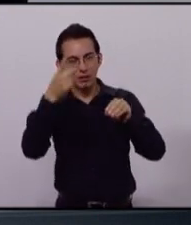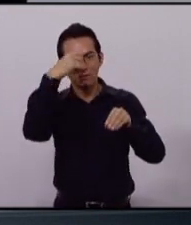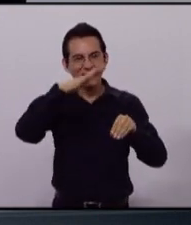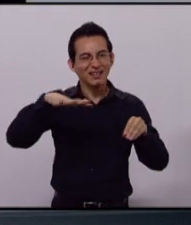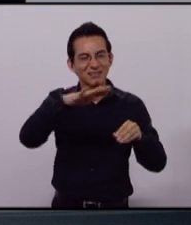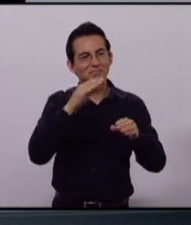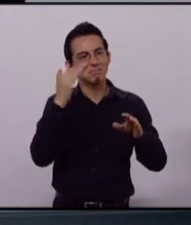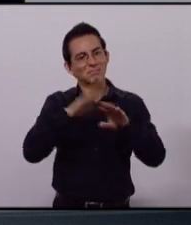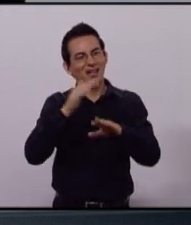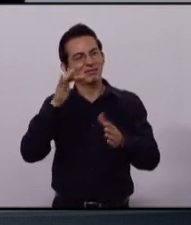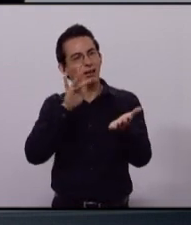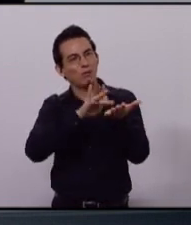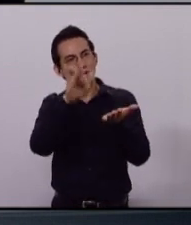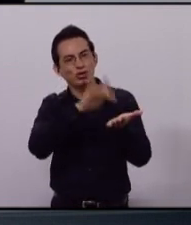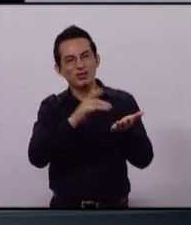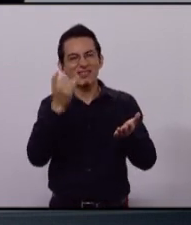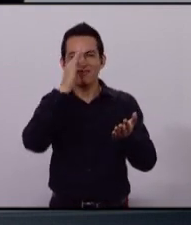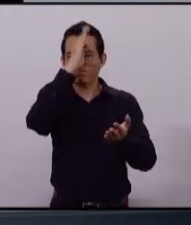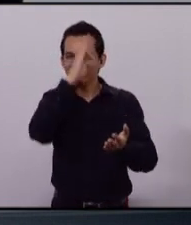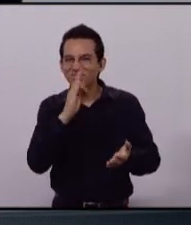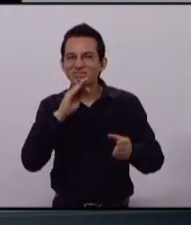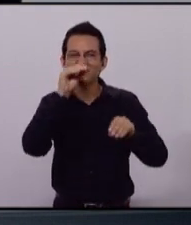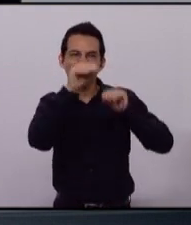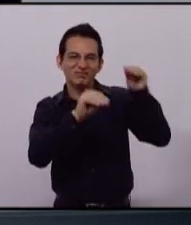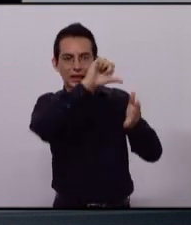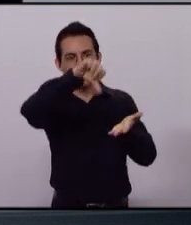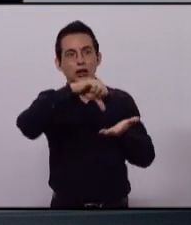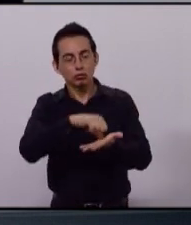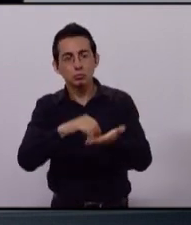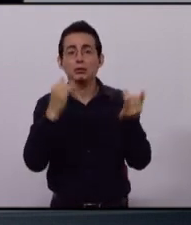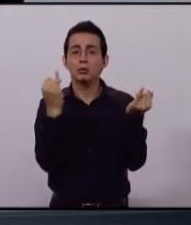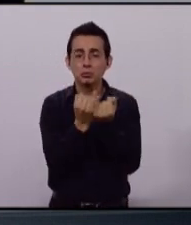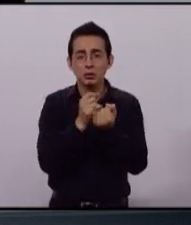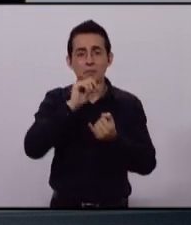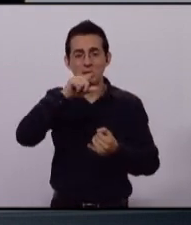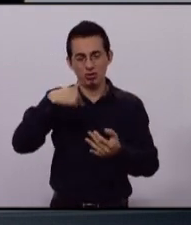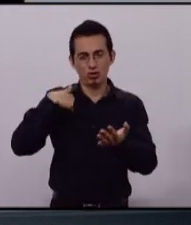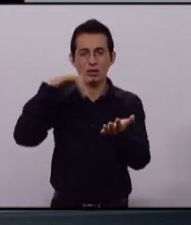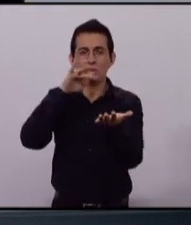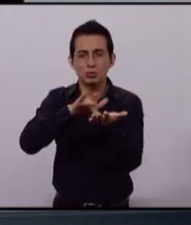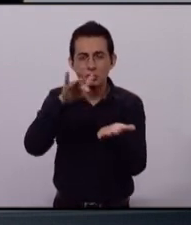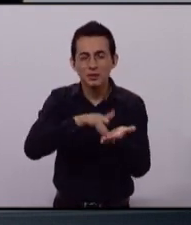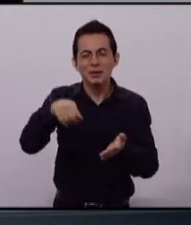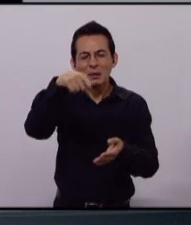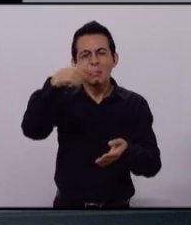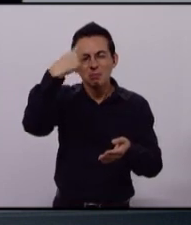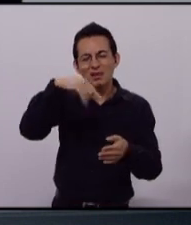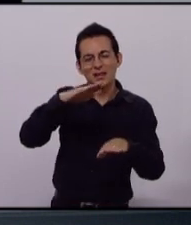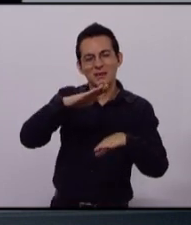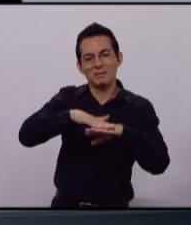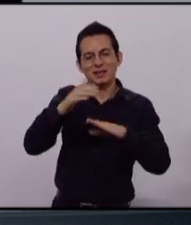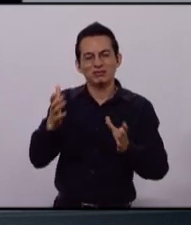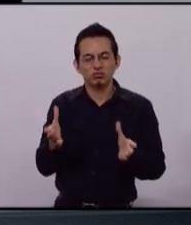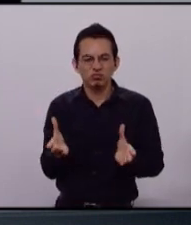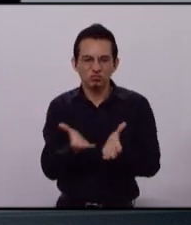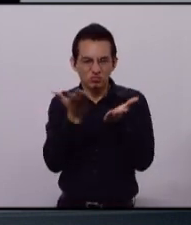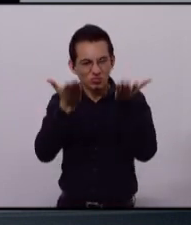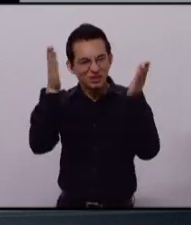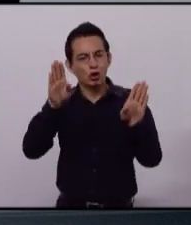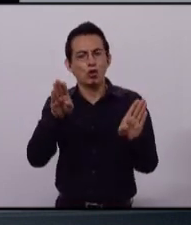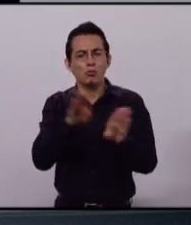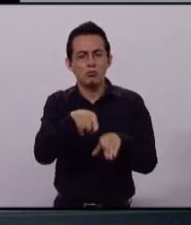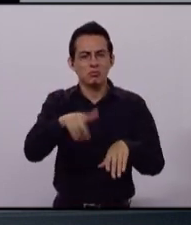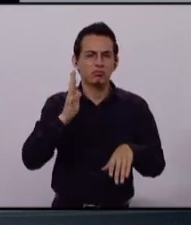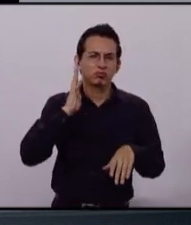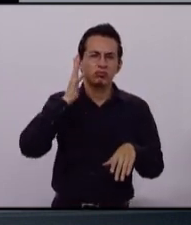Impulsaré la creación del Instituto del Emprendedurismo y de Desarrollo Económico para facilitar la cadena productiva